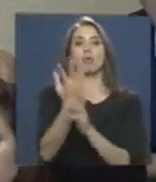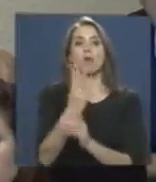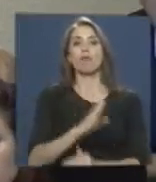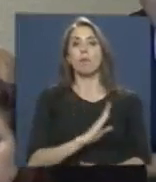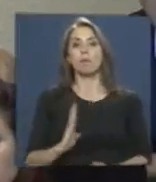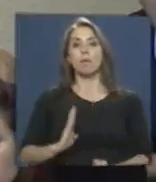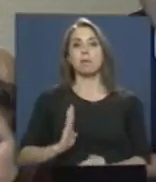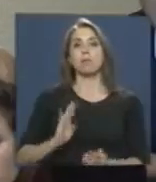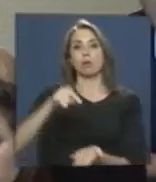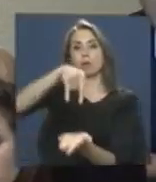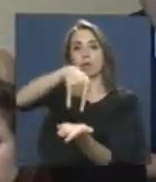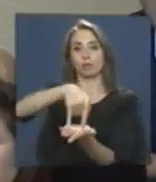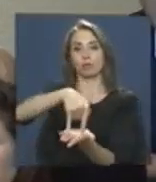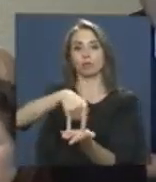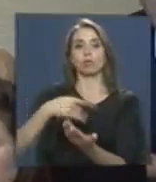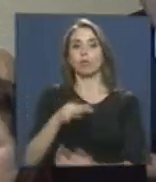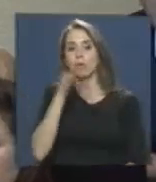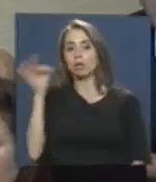señor Presidente.